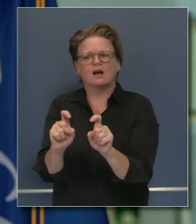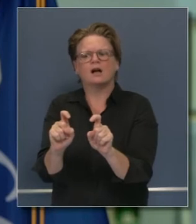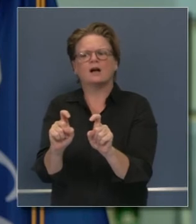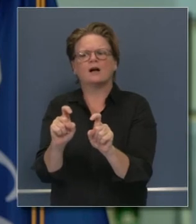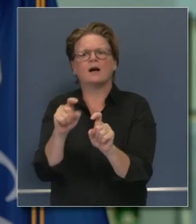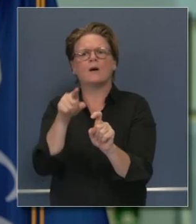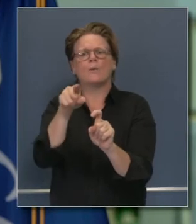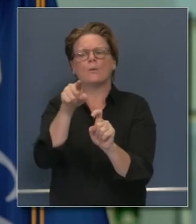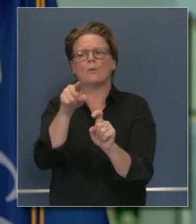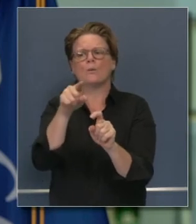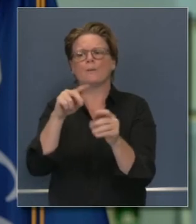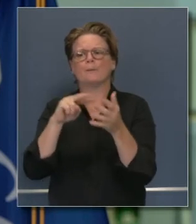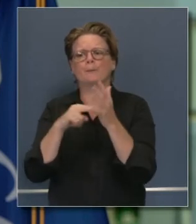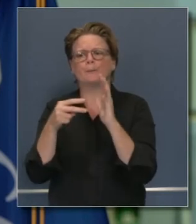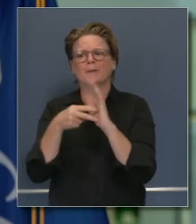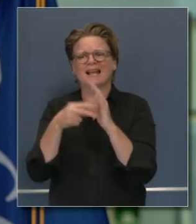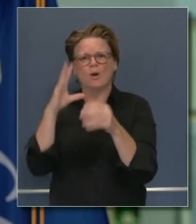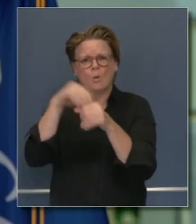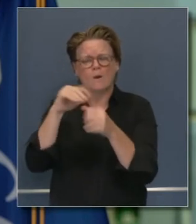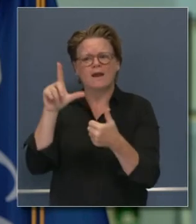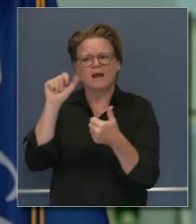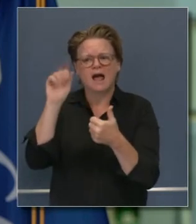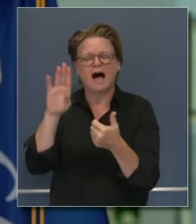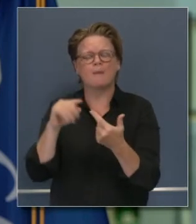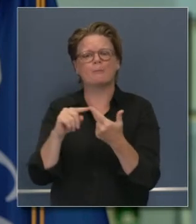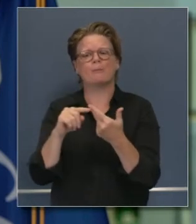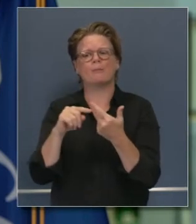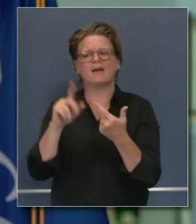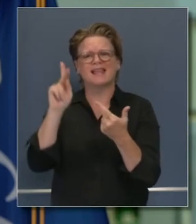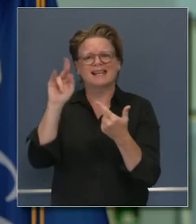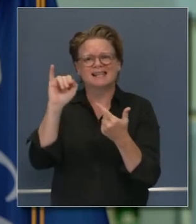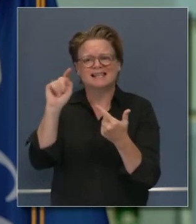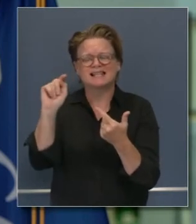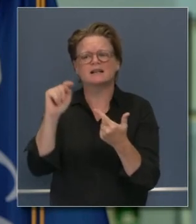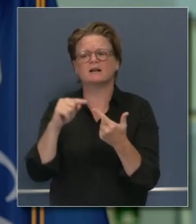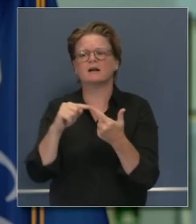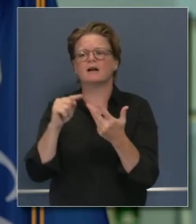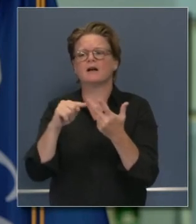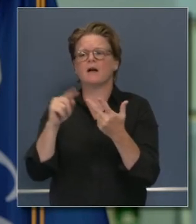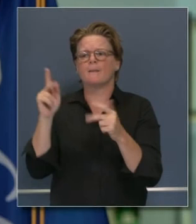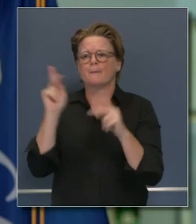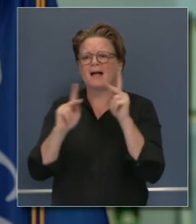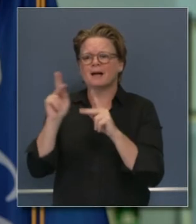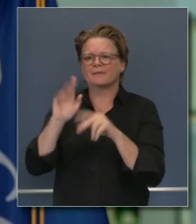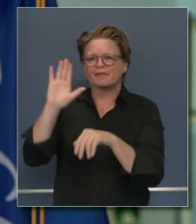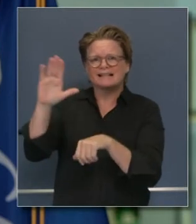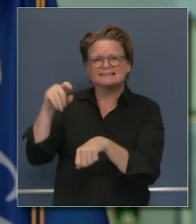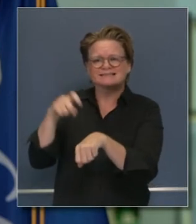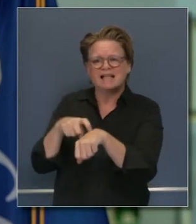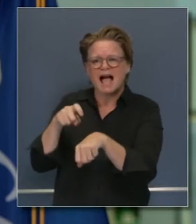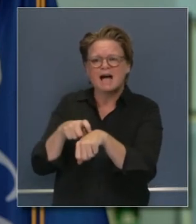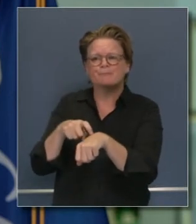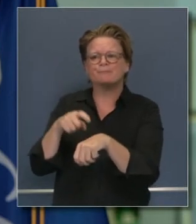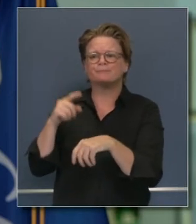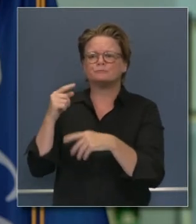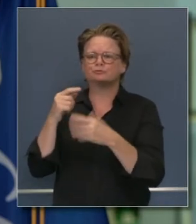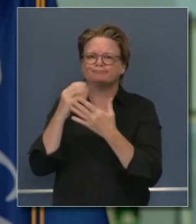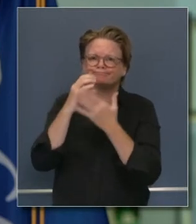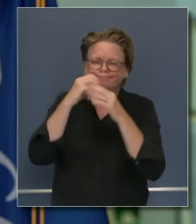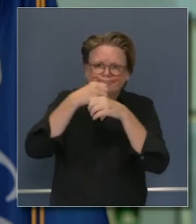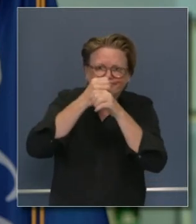solamente incluye los costos de laboratorios pero también del trabajo del personal del sitio